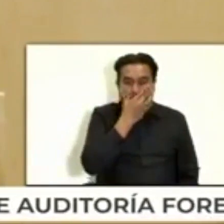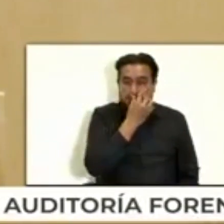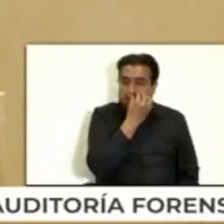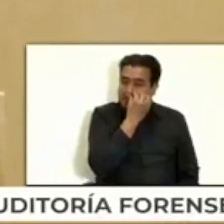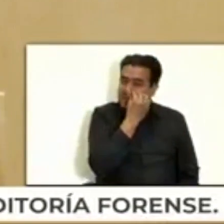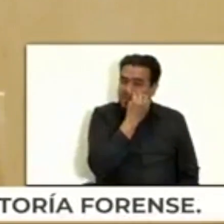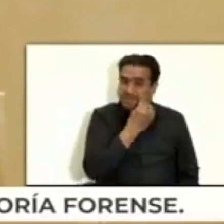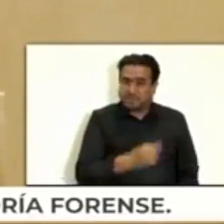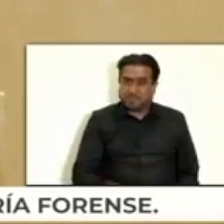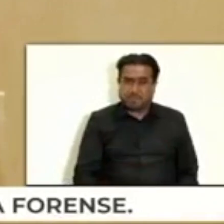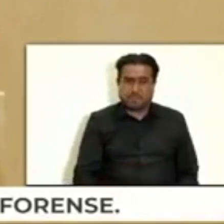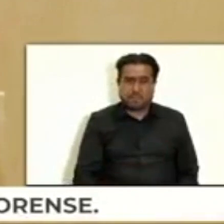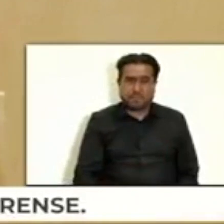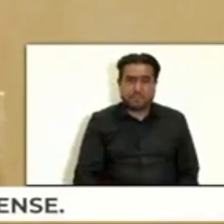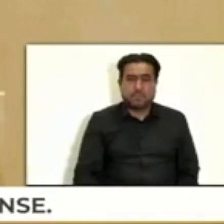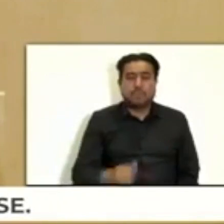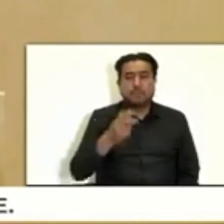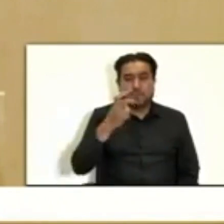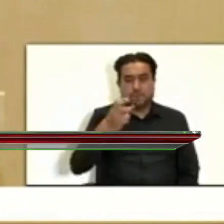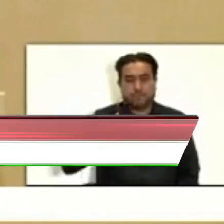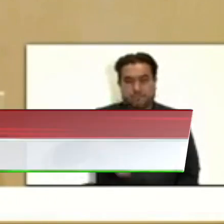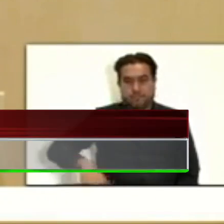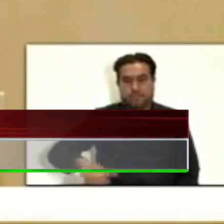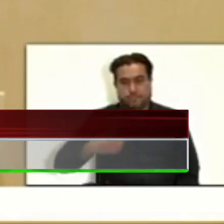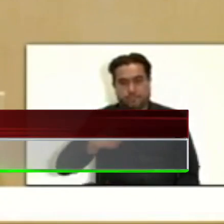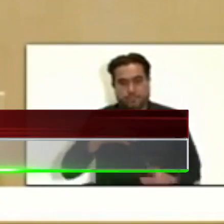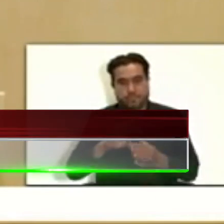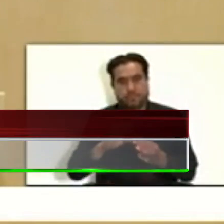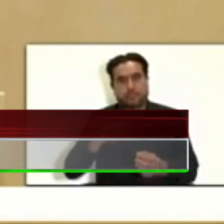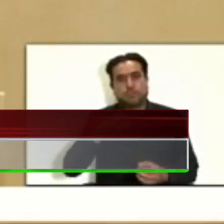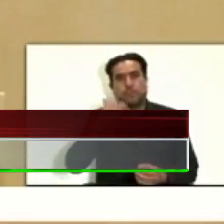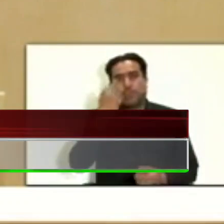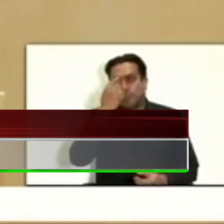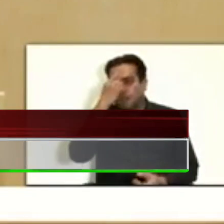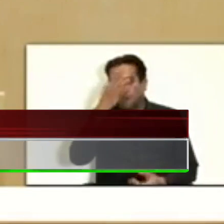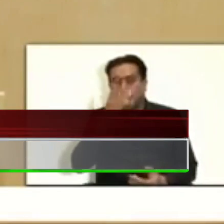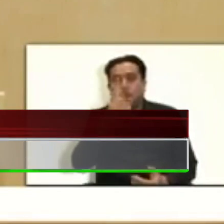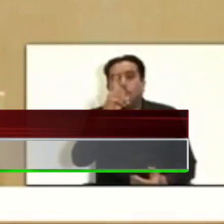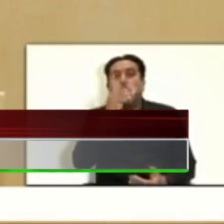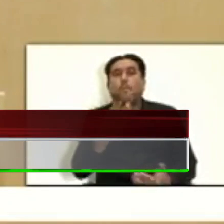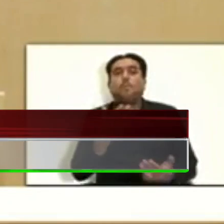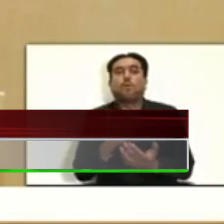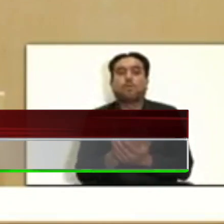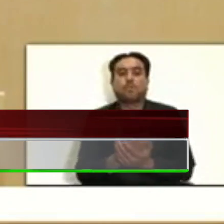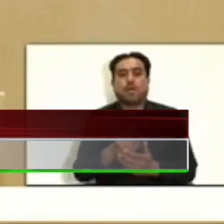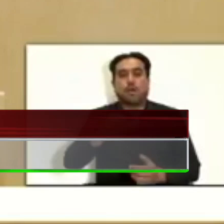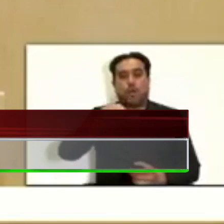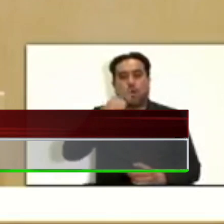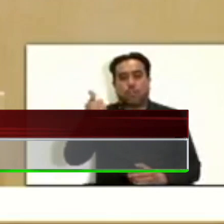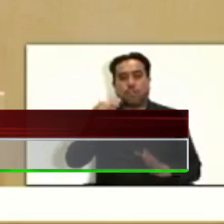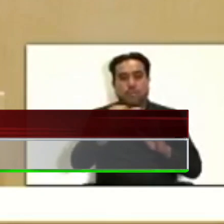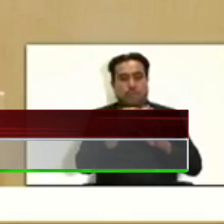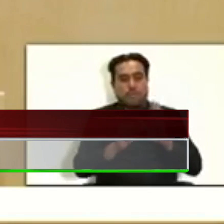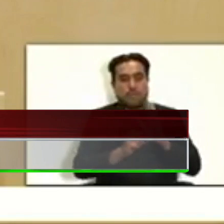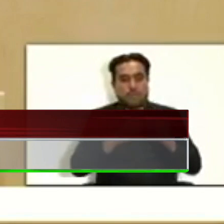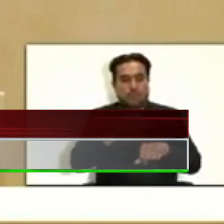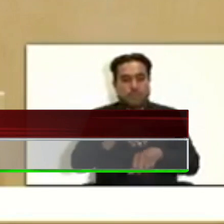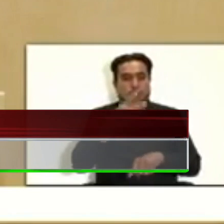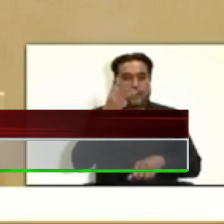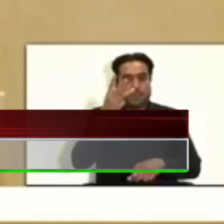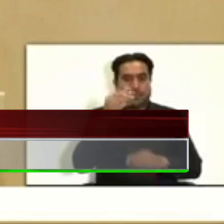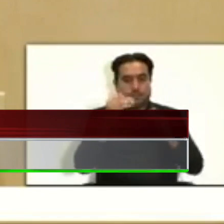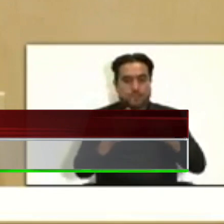los motivos anteriormente mencionados, propongo que se reformen la fracción 11 del artículo 3, el